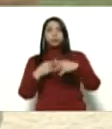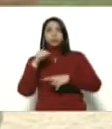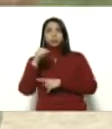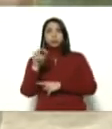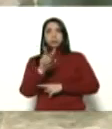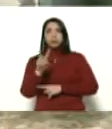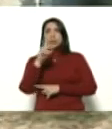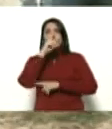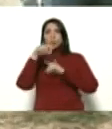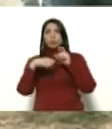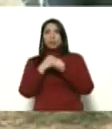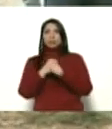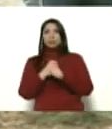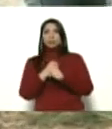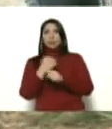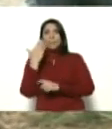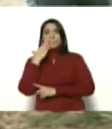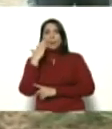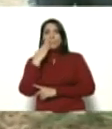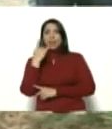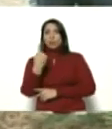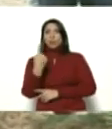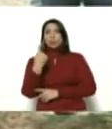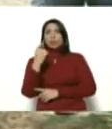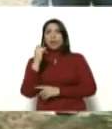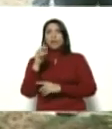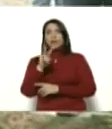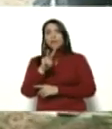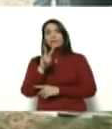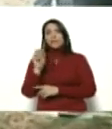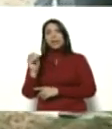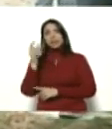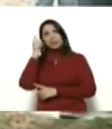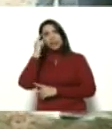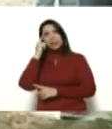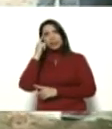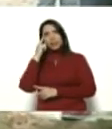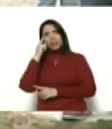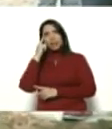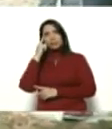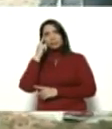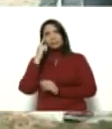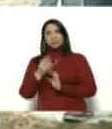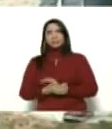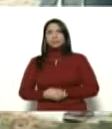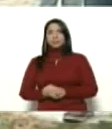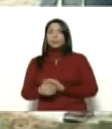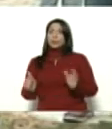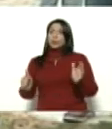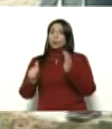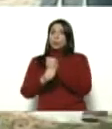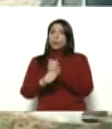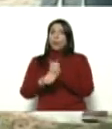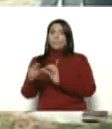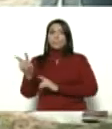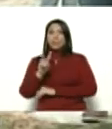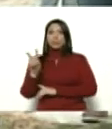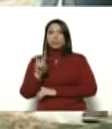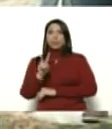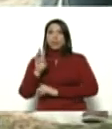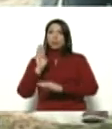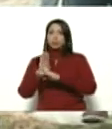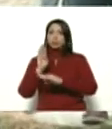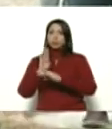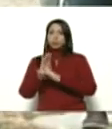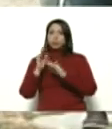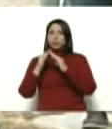22 años madre de una pequeña niña de 20 días que consiguió en Venezuela la protección una vivienda donde más de